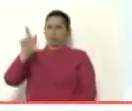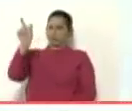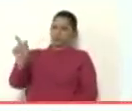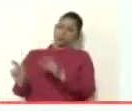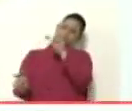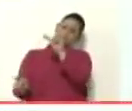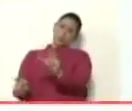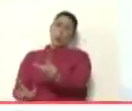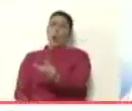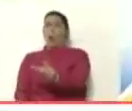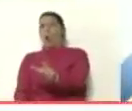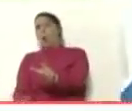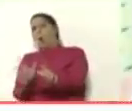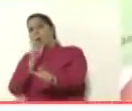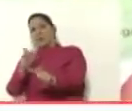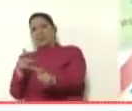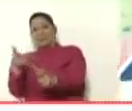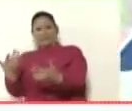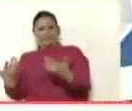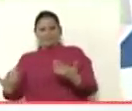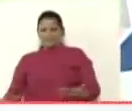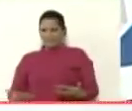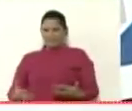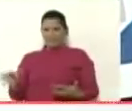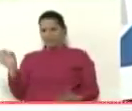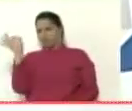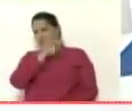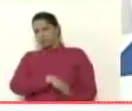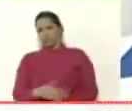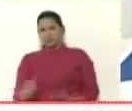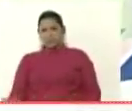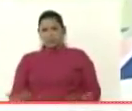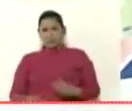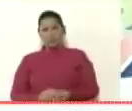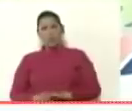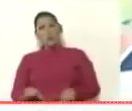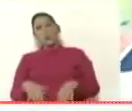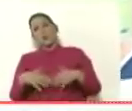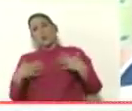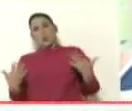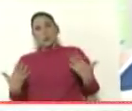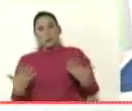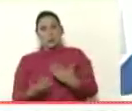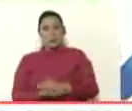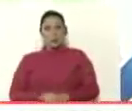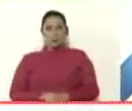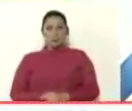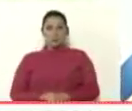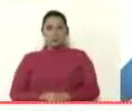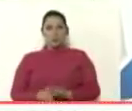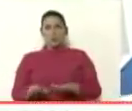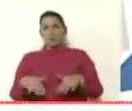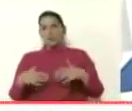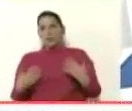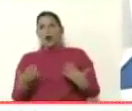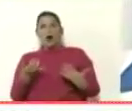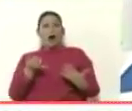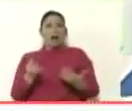qué clase de ser arrastrado es este Guaidó pregunta cuánto cuánto hay para eso